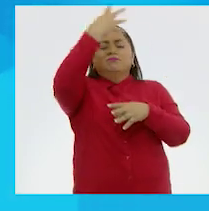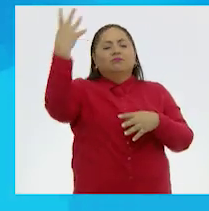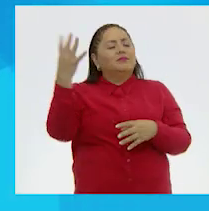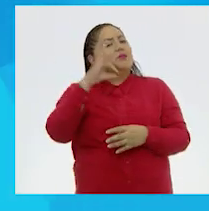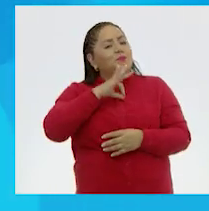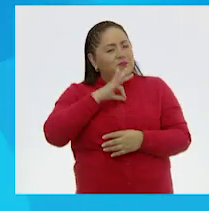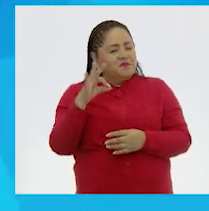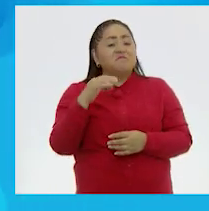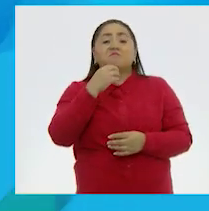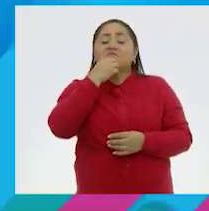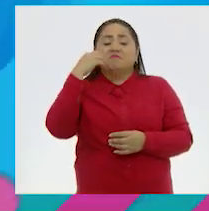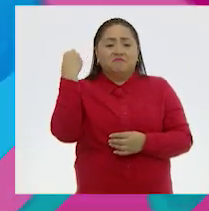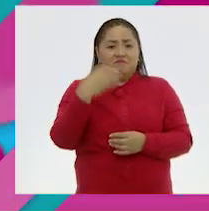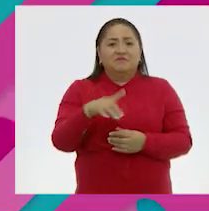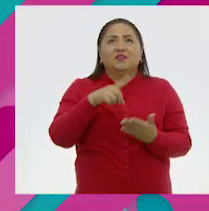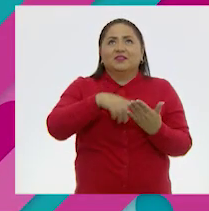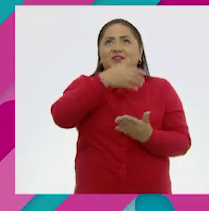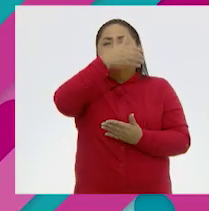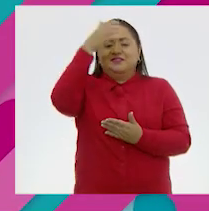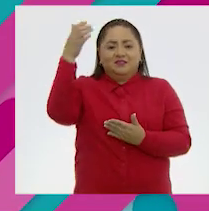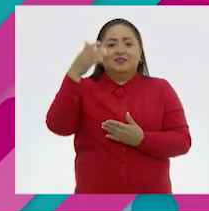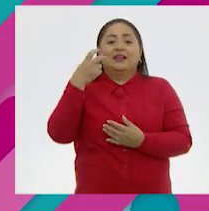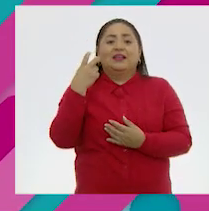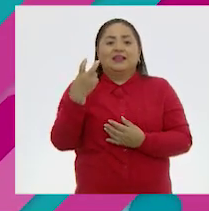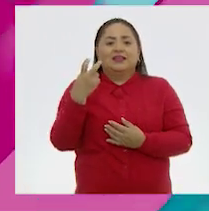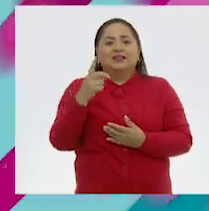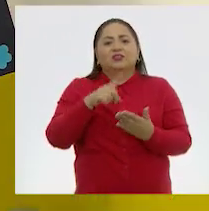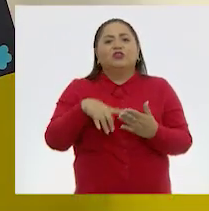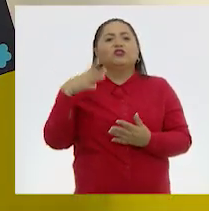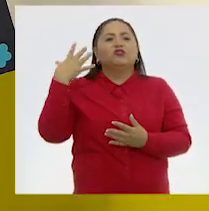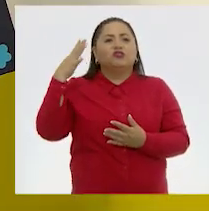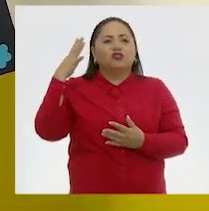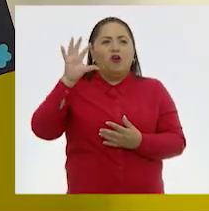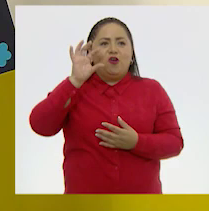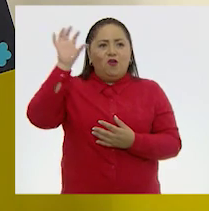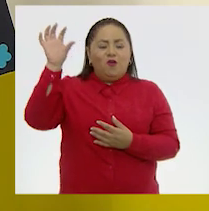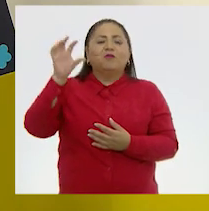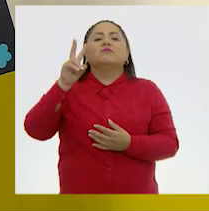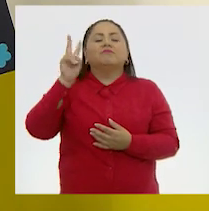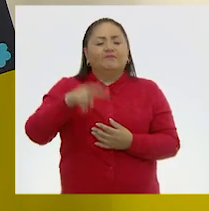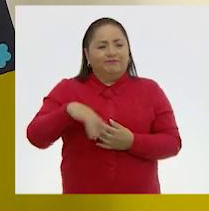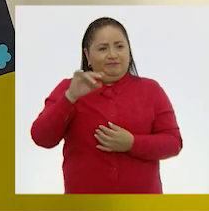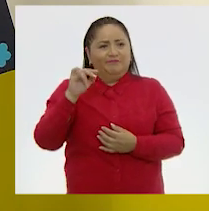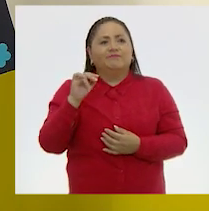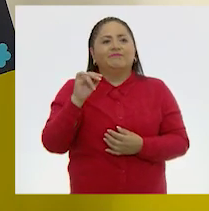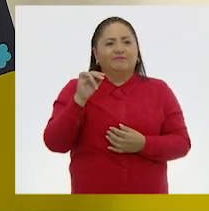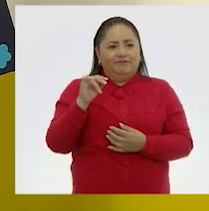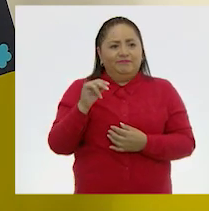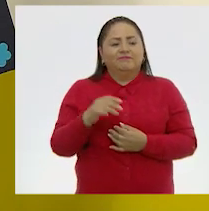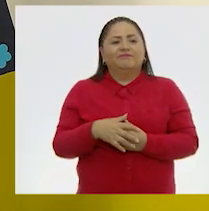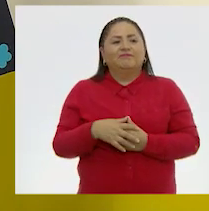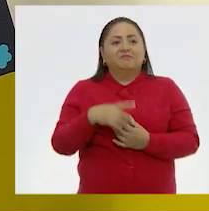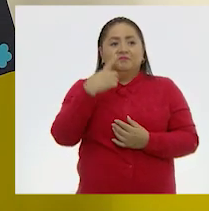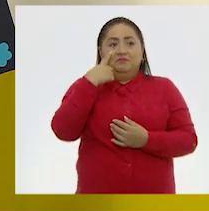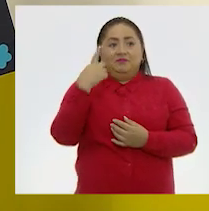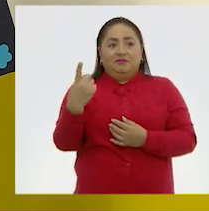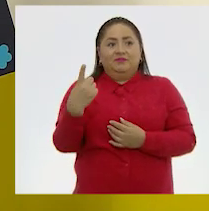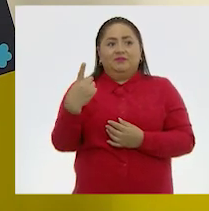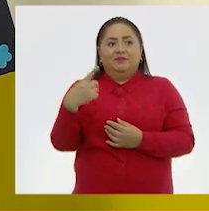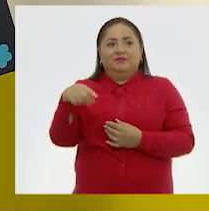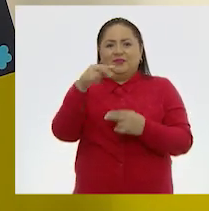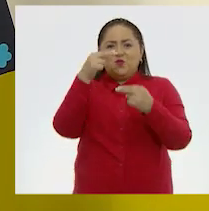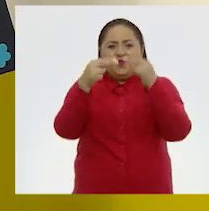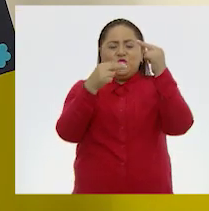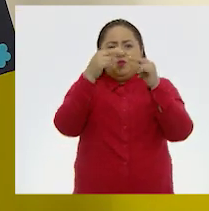arcoíris, padrísimo en el cielo, y de este lado hay sol. Ah, claro, claro. ¿Por qué es? Mira, mira lo